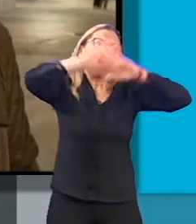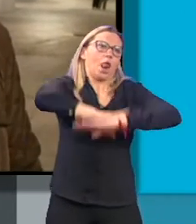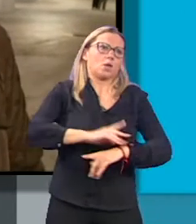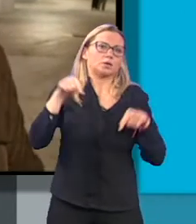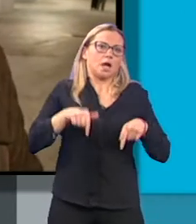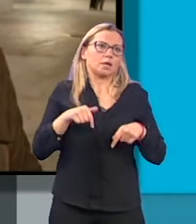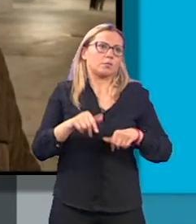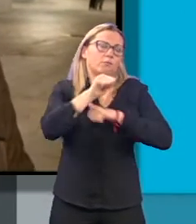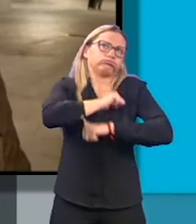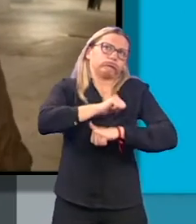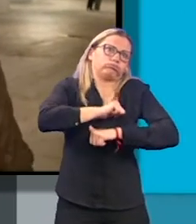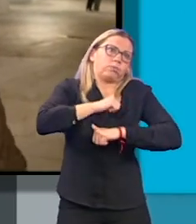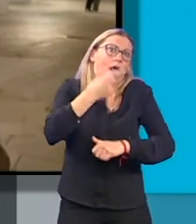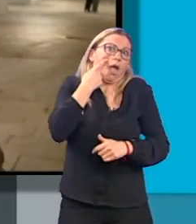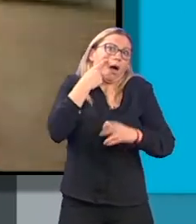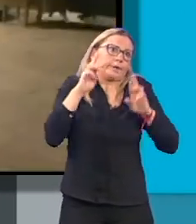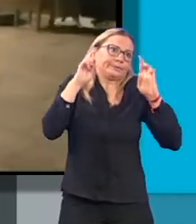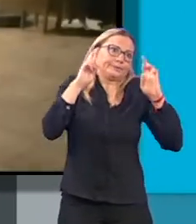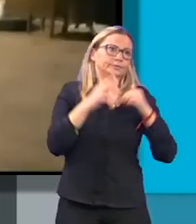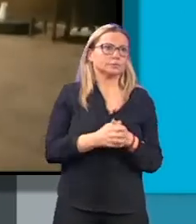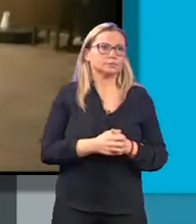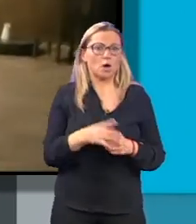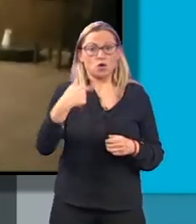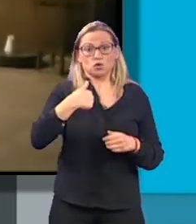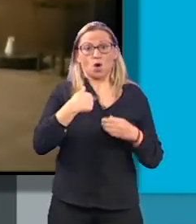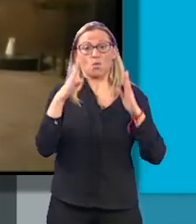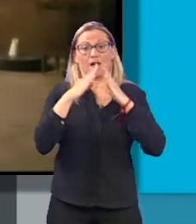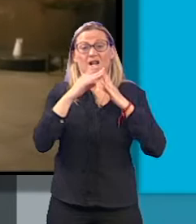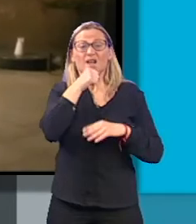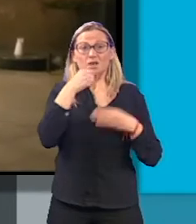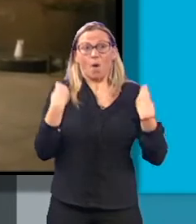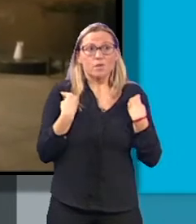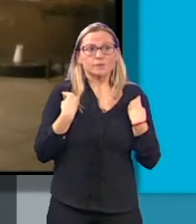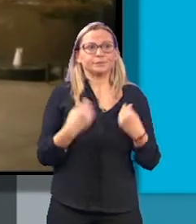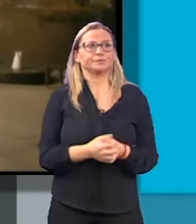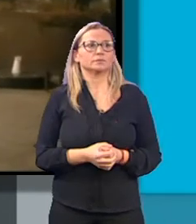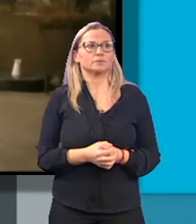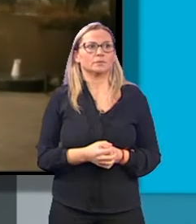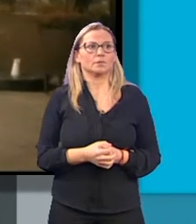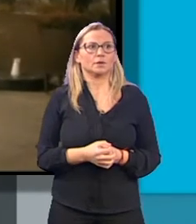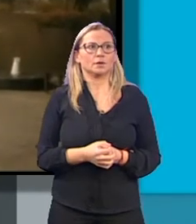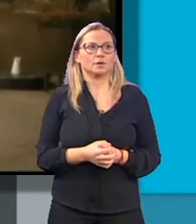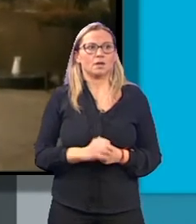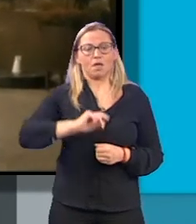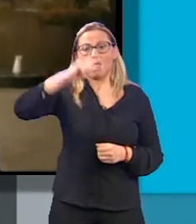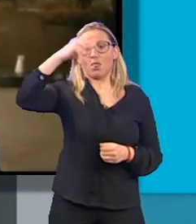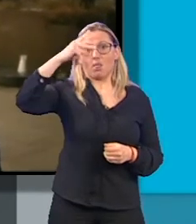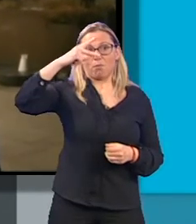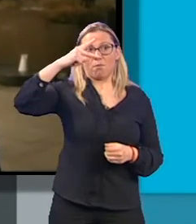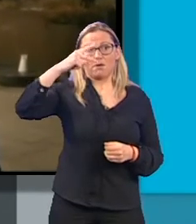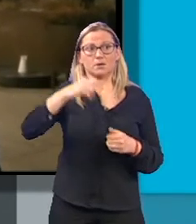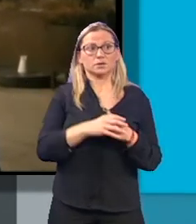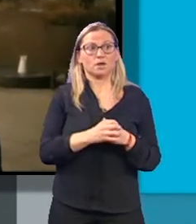esperar y ya está, que sea lo que Dios quiera. Tenemos una casa muy antigua y se ha caído parte de